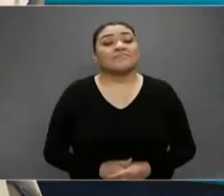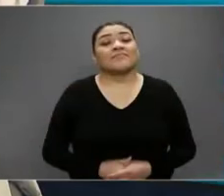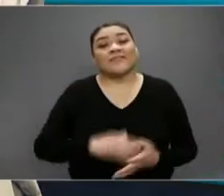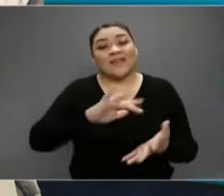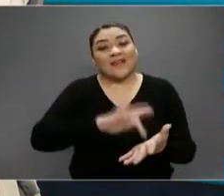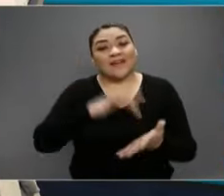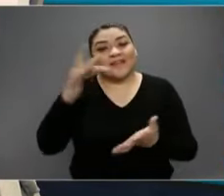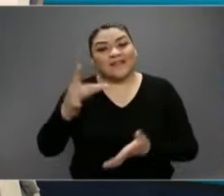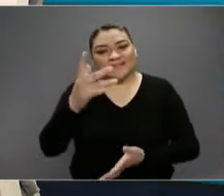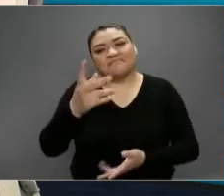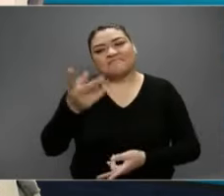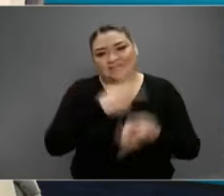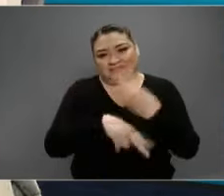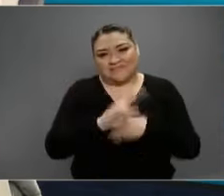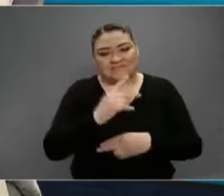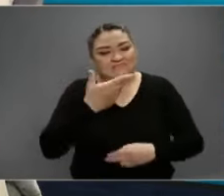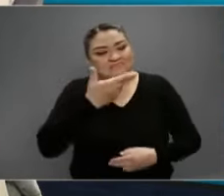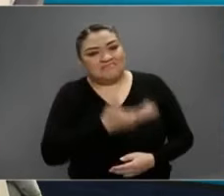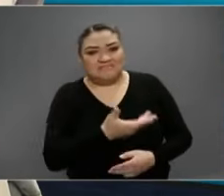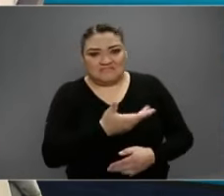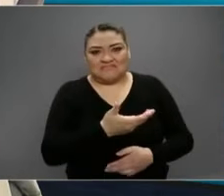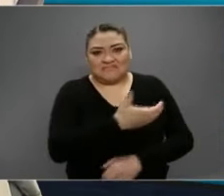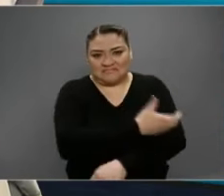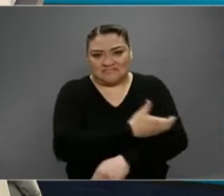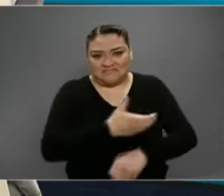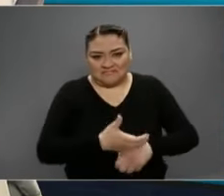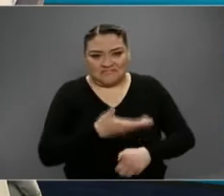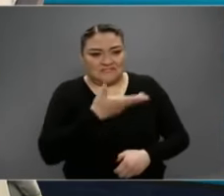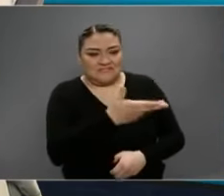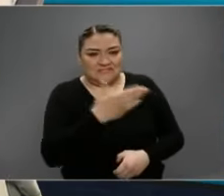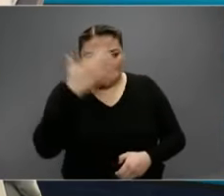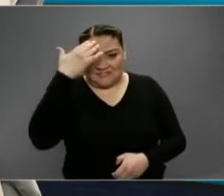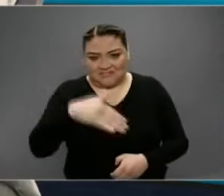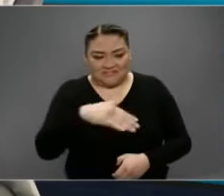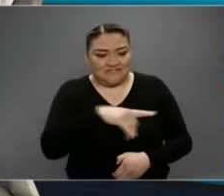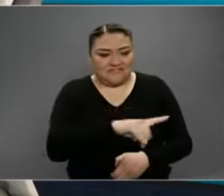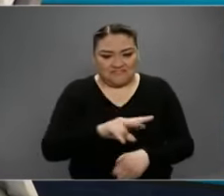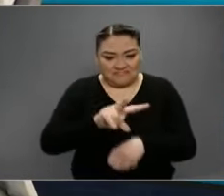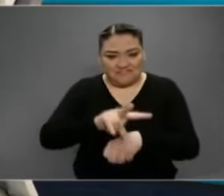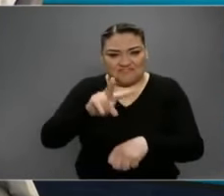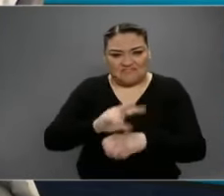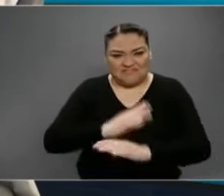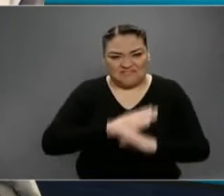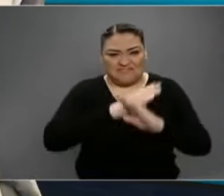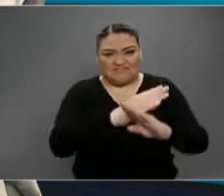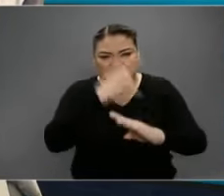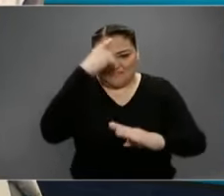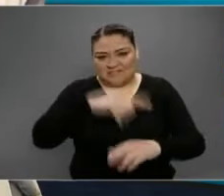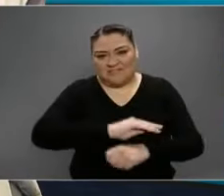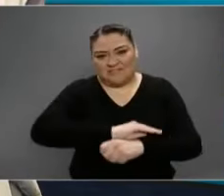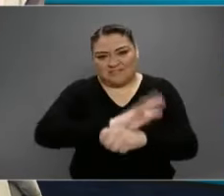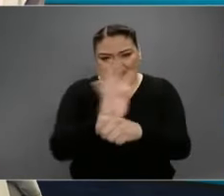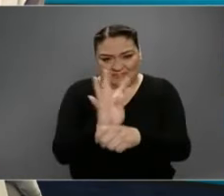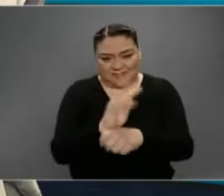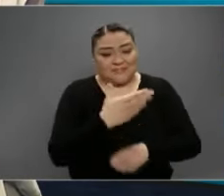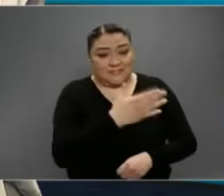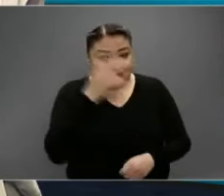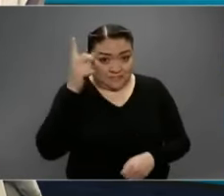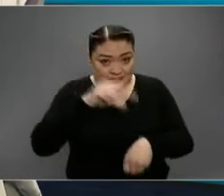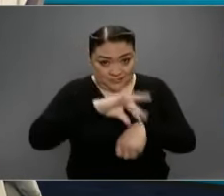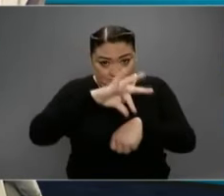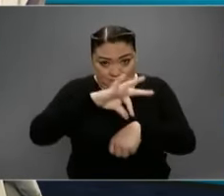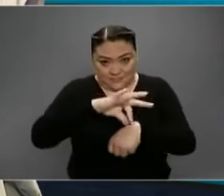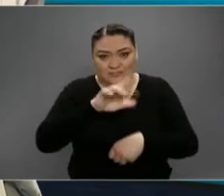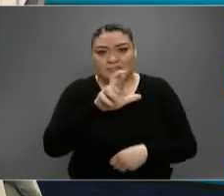Gracias por estar de vuelta, estoy aquí con un integrante del cuarto de guerra en contra del coronavirus, que es el doctor Ricardo